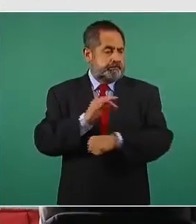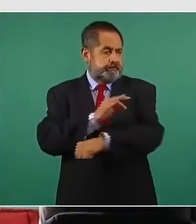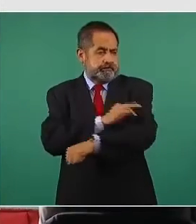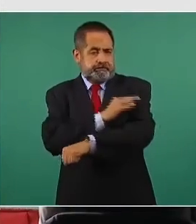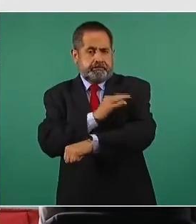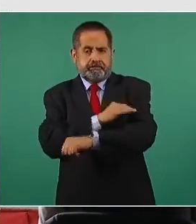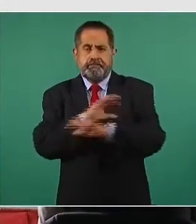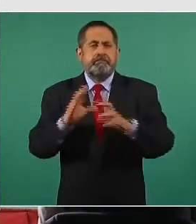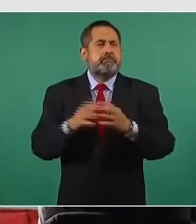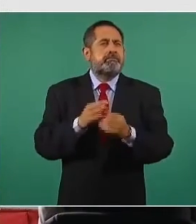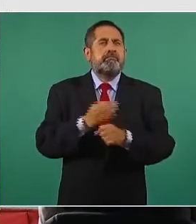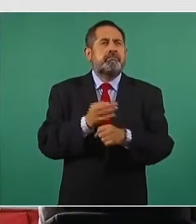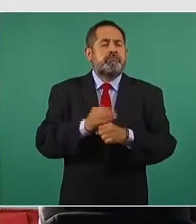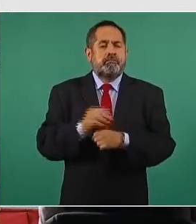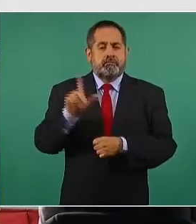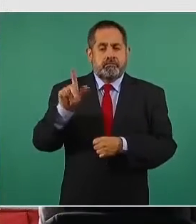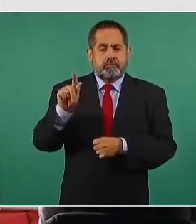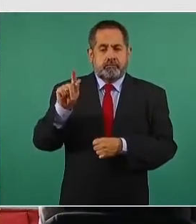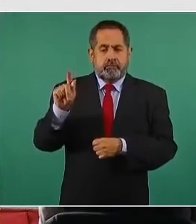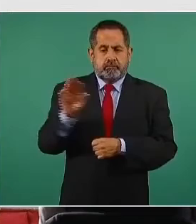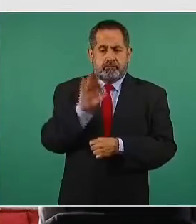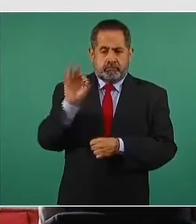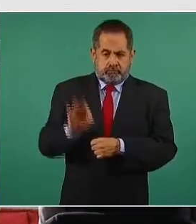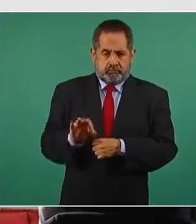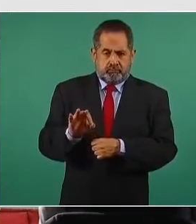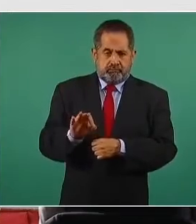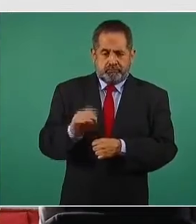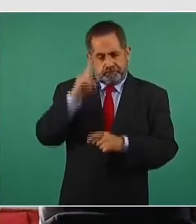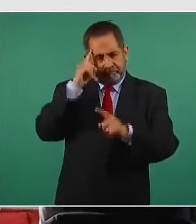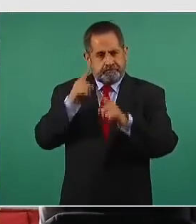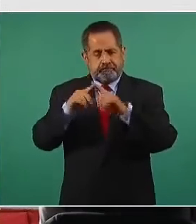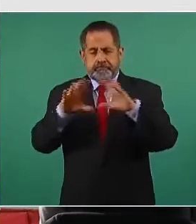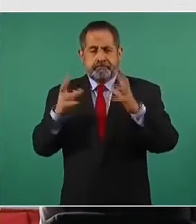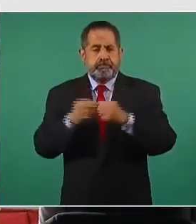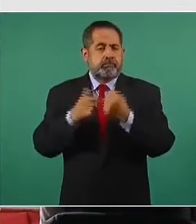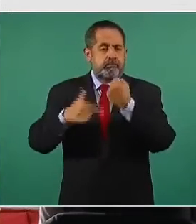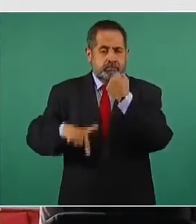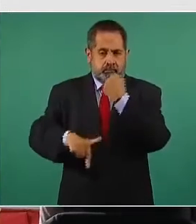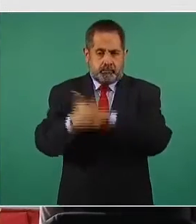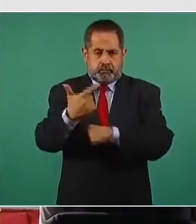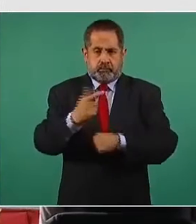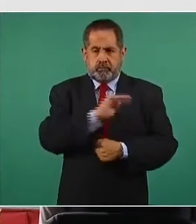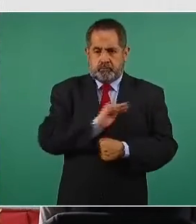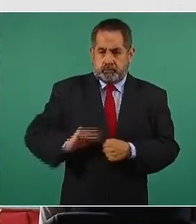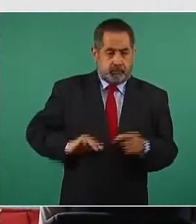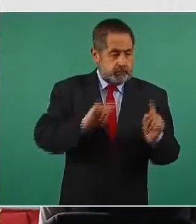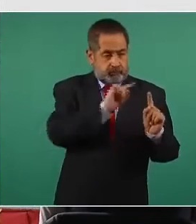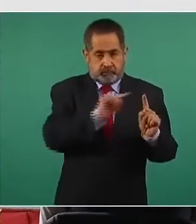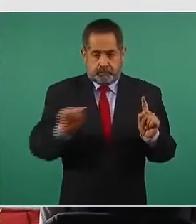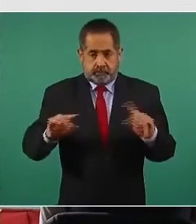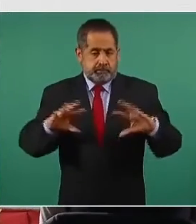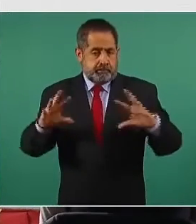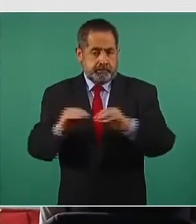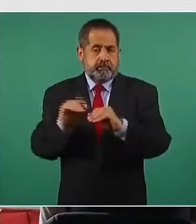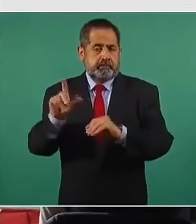al 70 por ciento de la meta de la población objetivo de los 12 municipios y